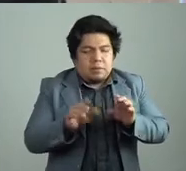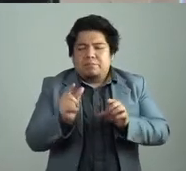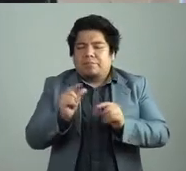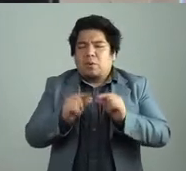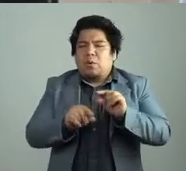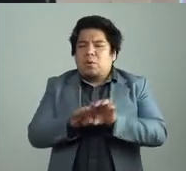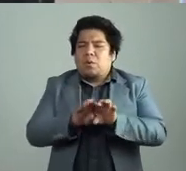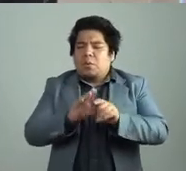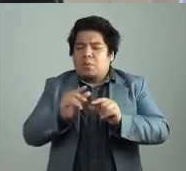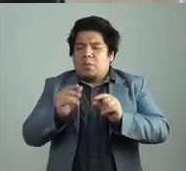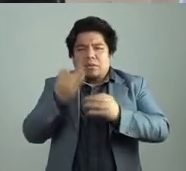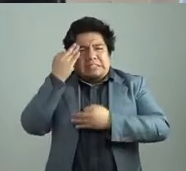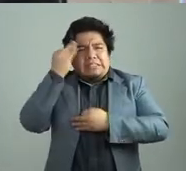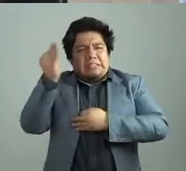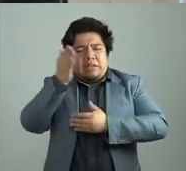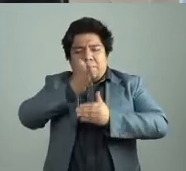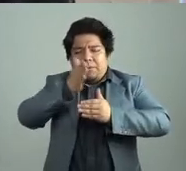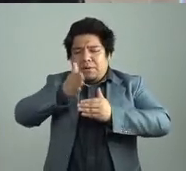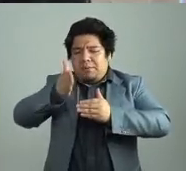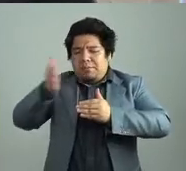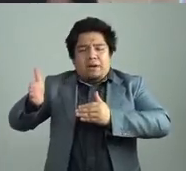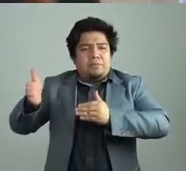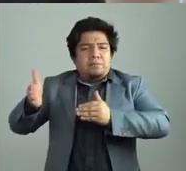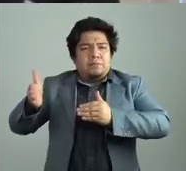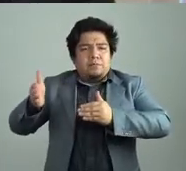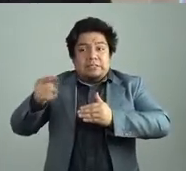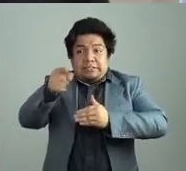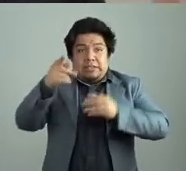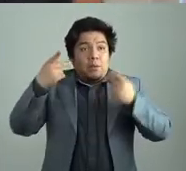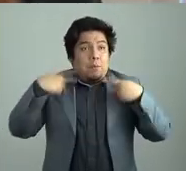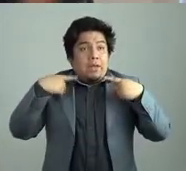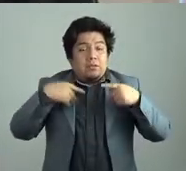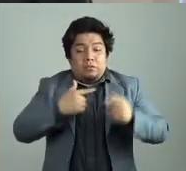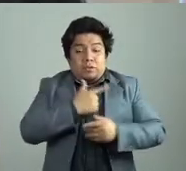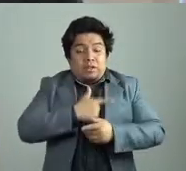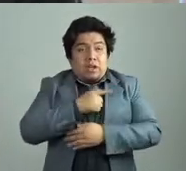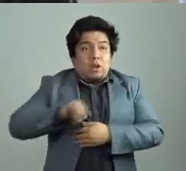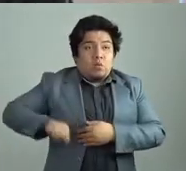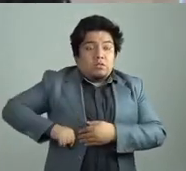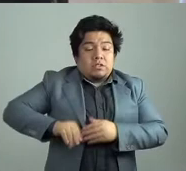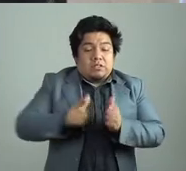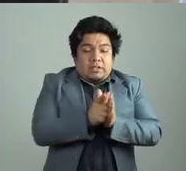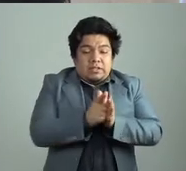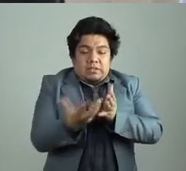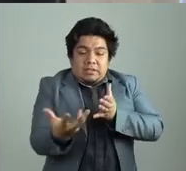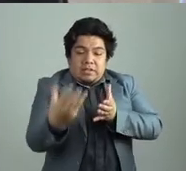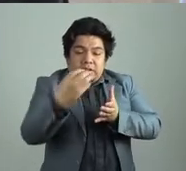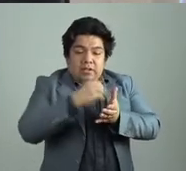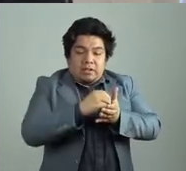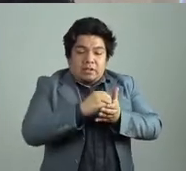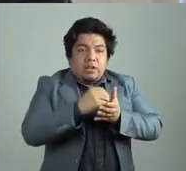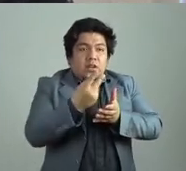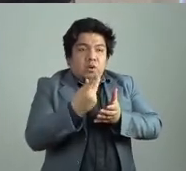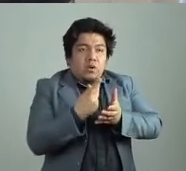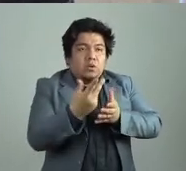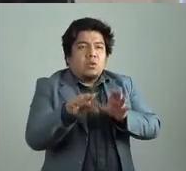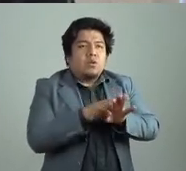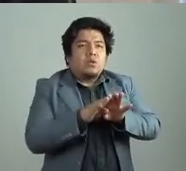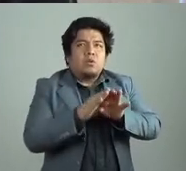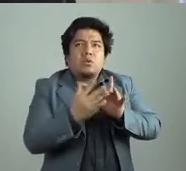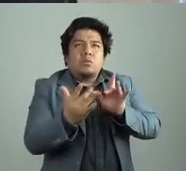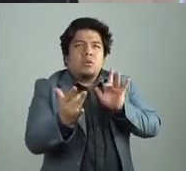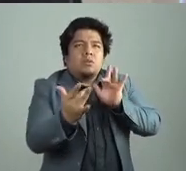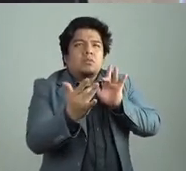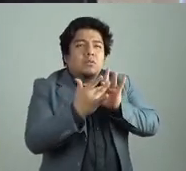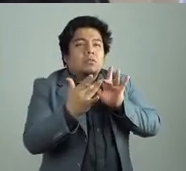me lee, yo quiero que ese lector entre a ese otro tiempo, que no es el tiempo de lo habitual, de lo cotidiano, de lo todos los días,